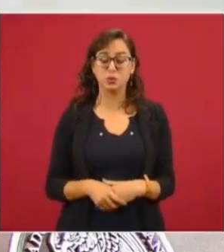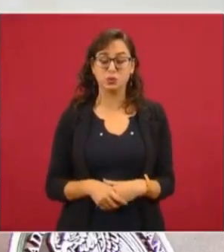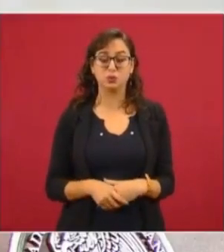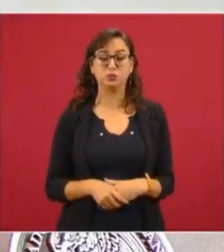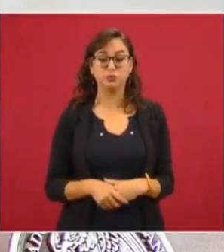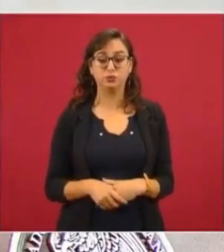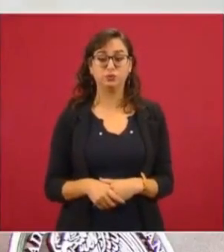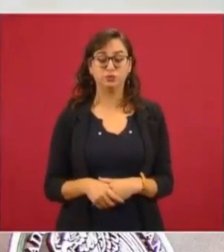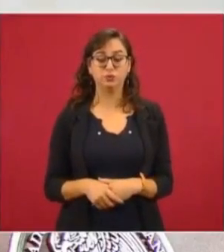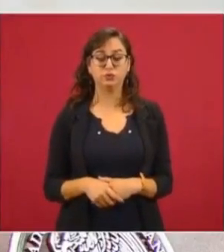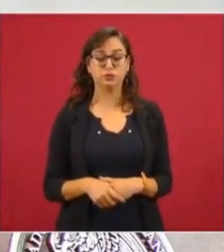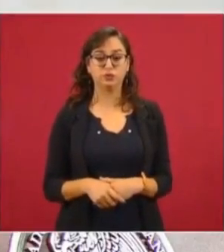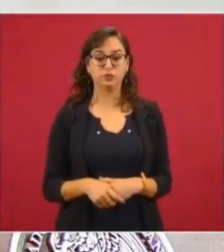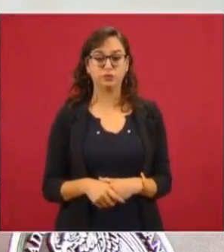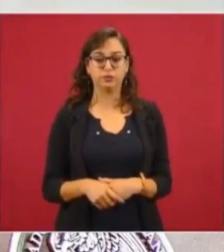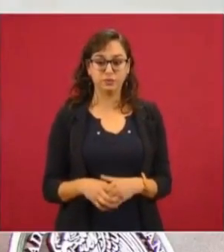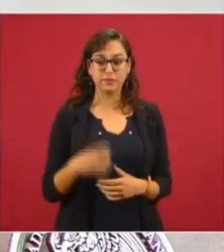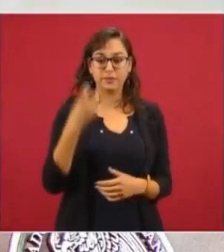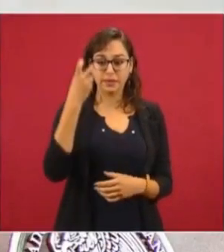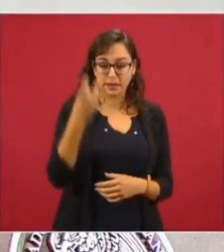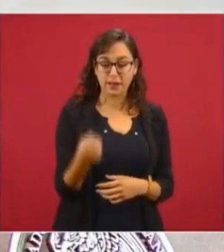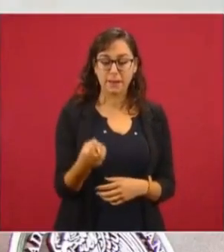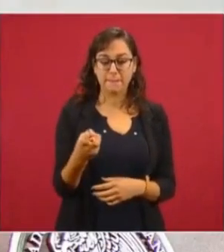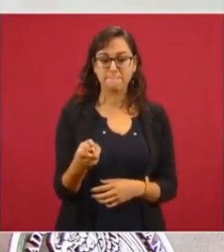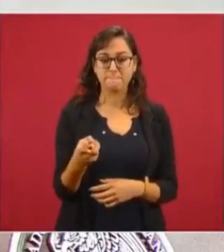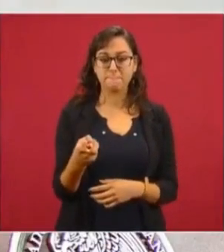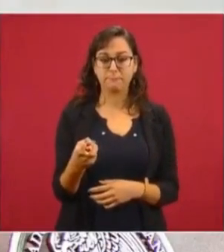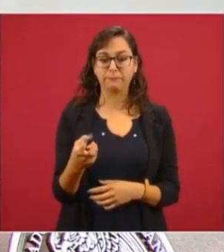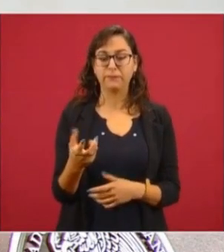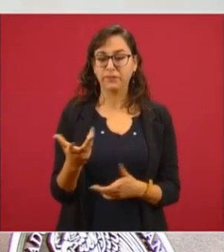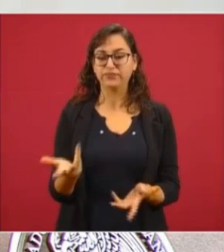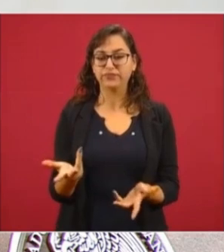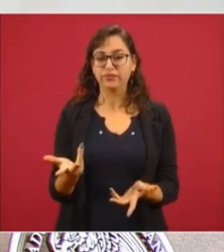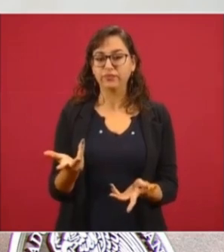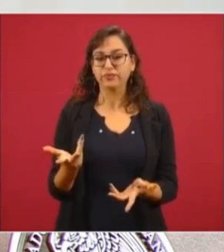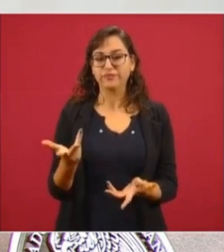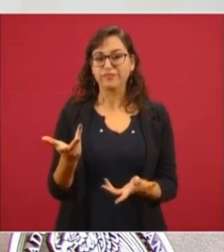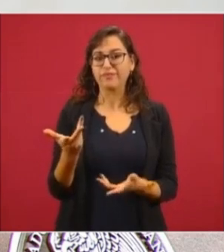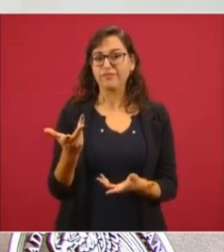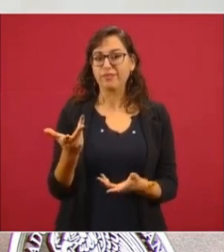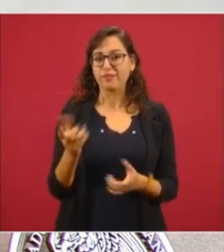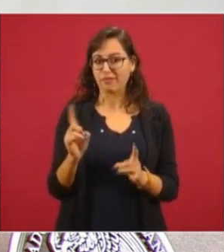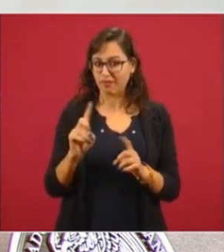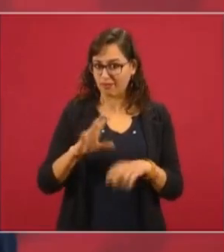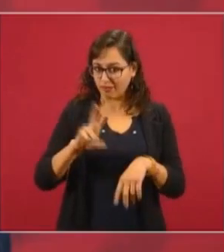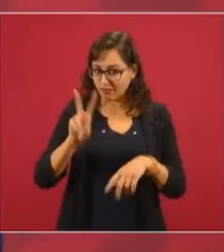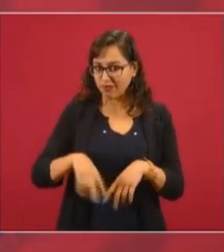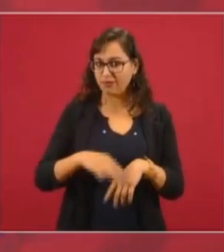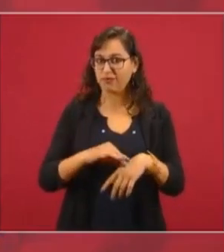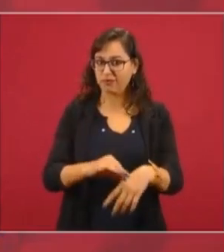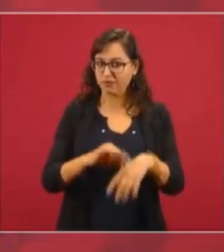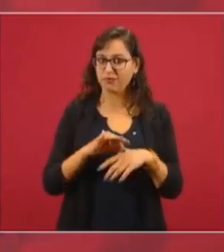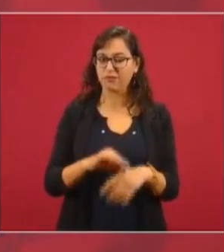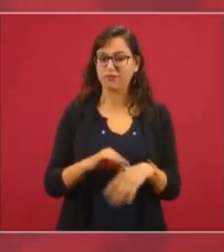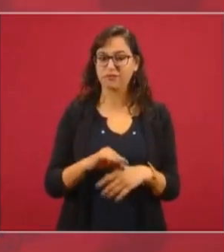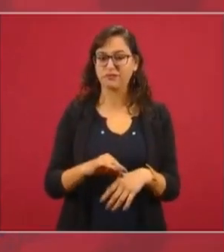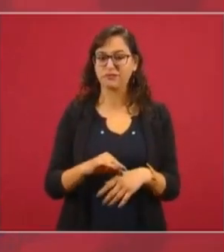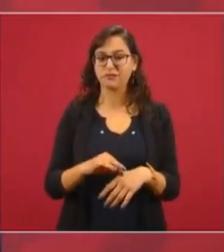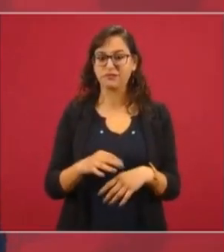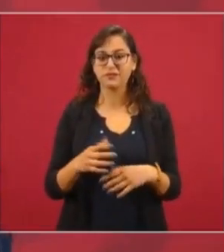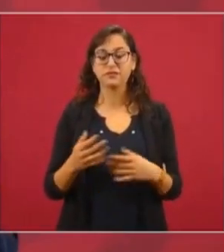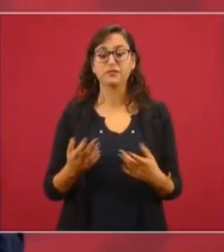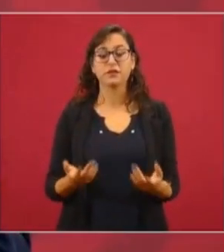Así se les conocía a las